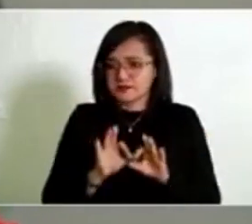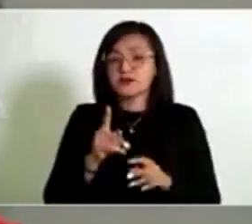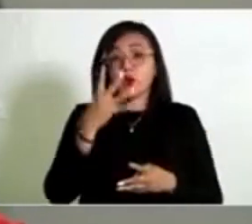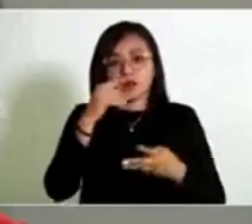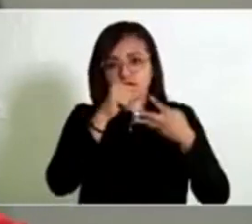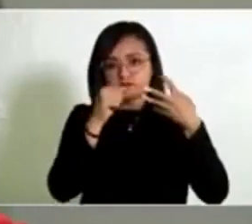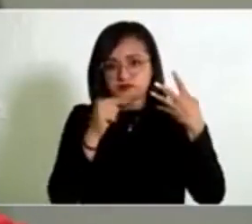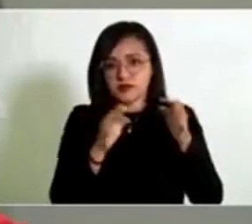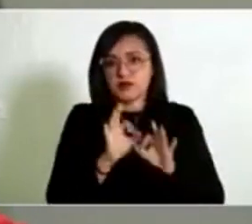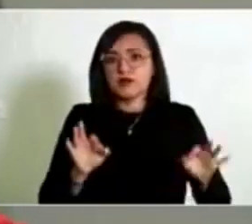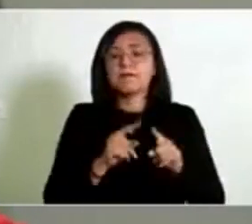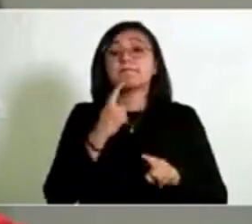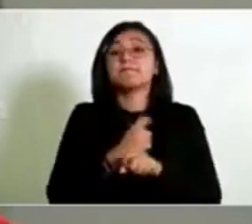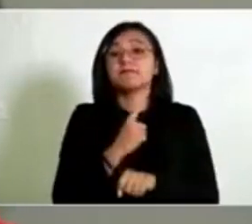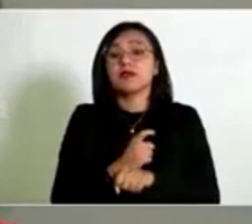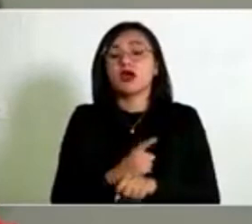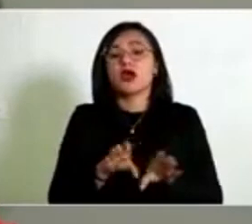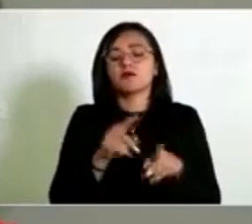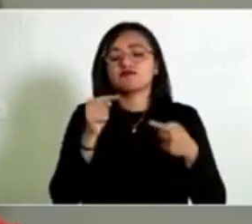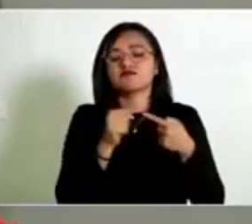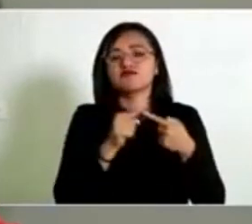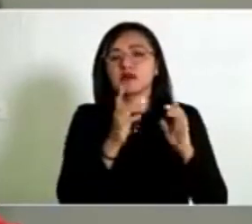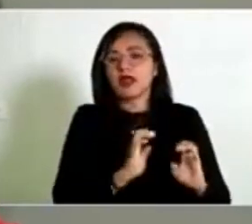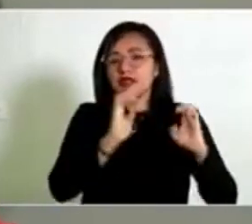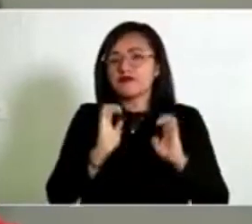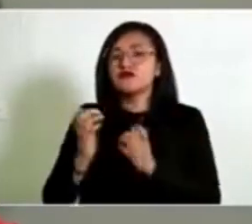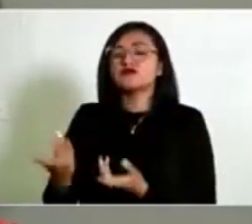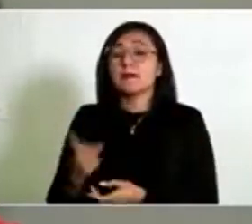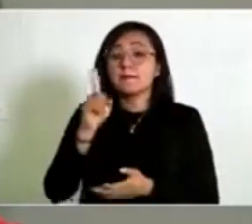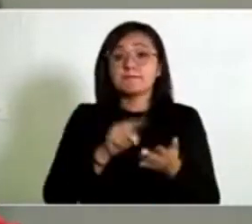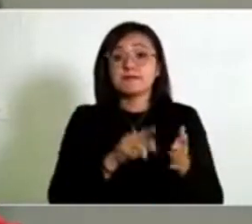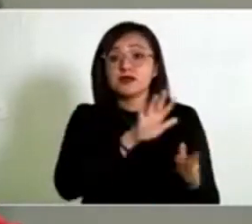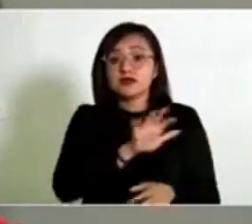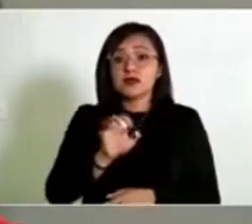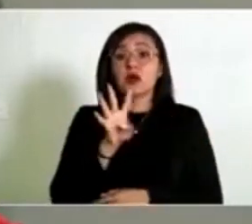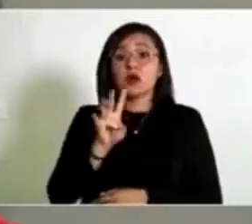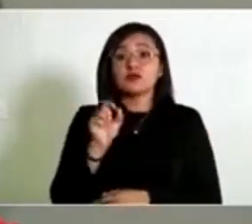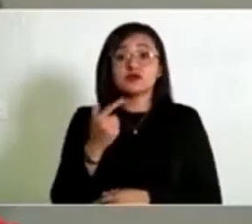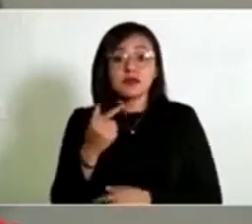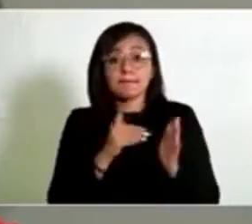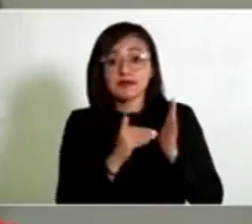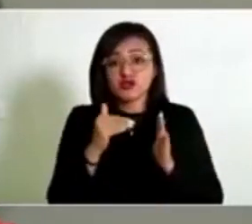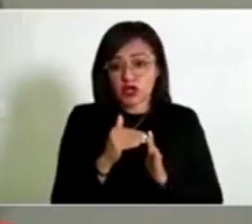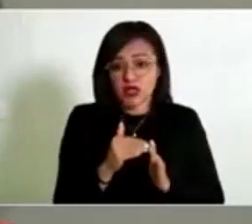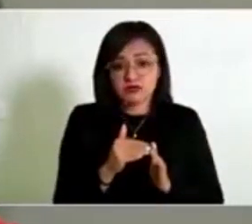Respecto a obra ejercida en infraestructura, se encuentran 1.504.7 millones.